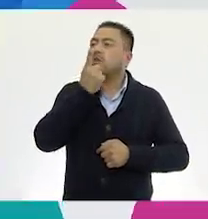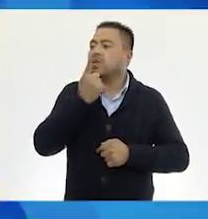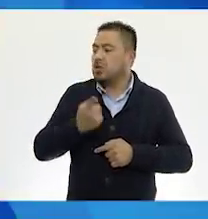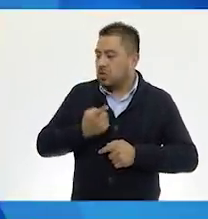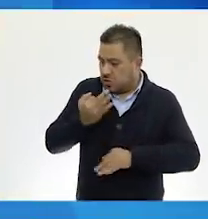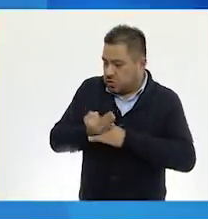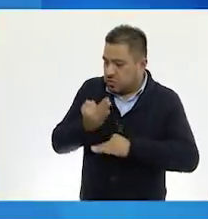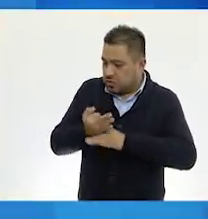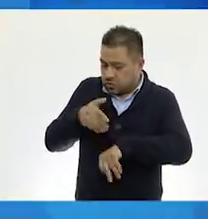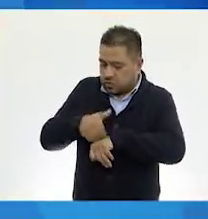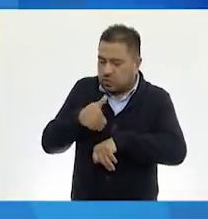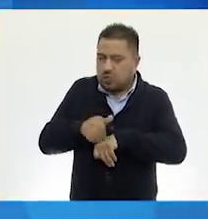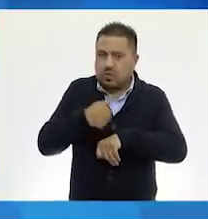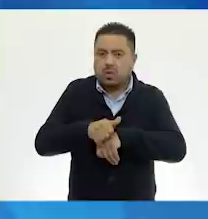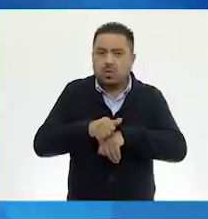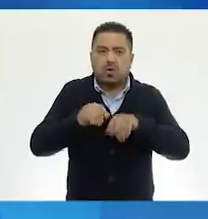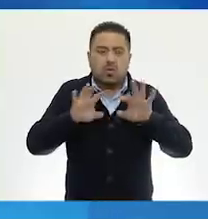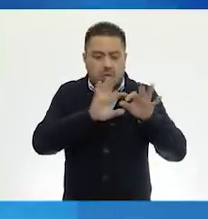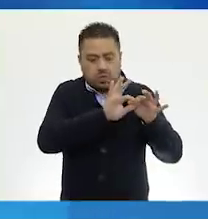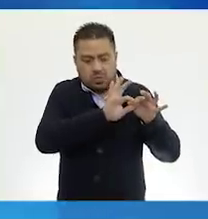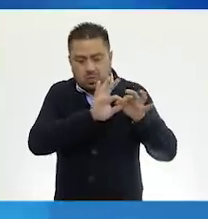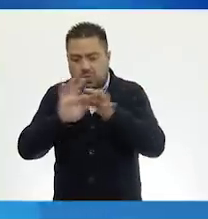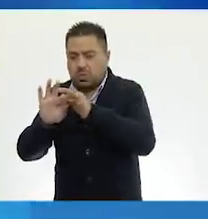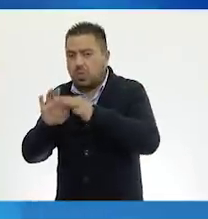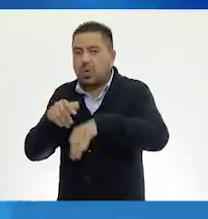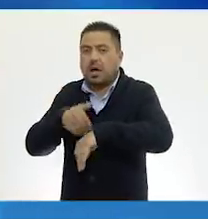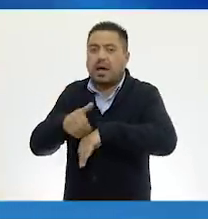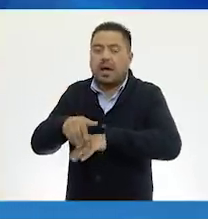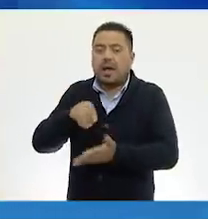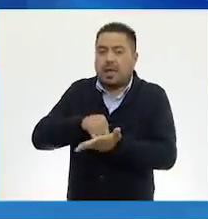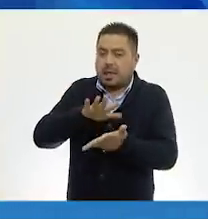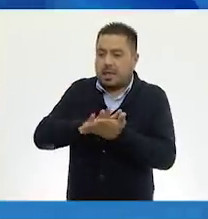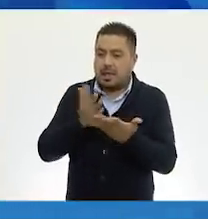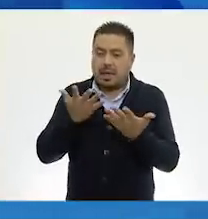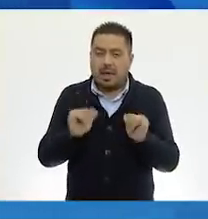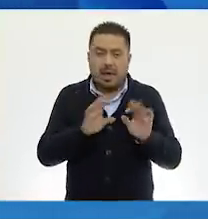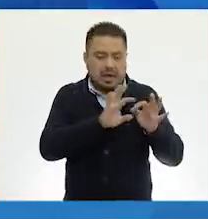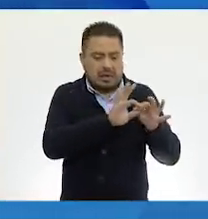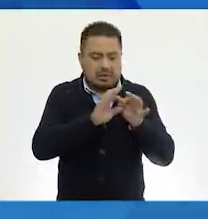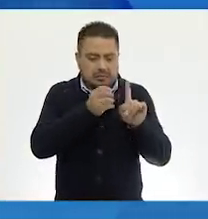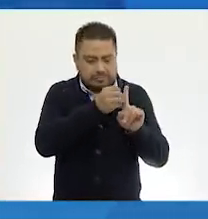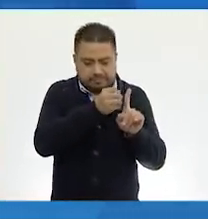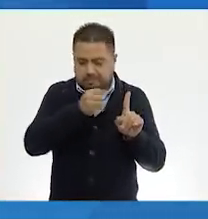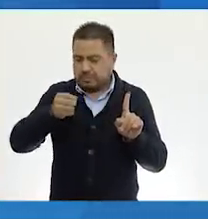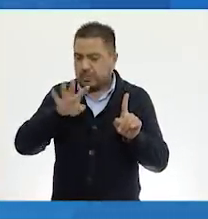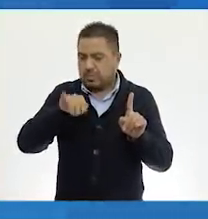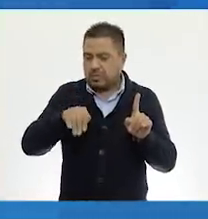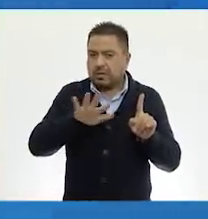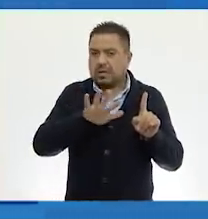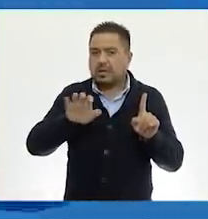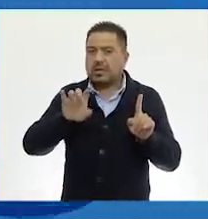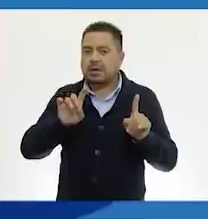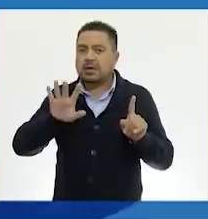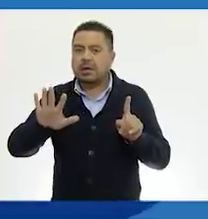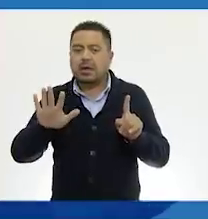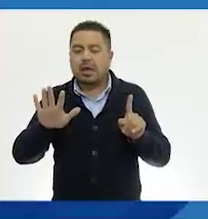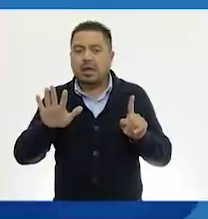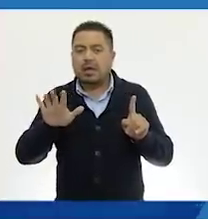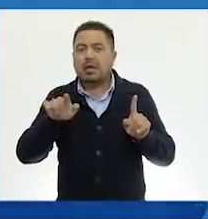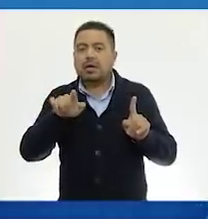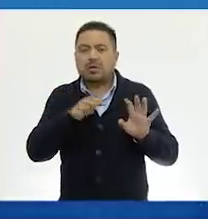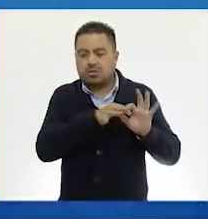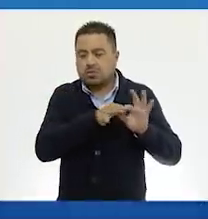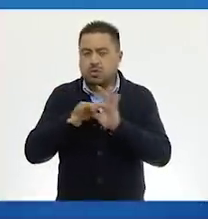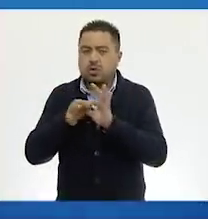diciendo que el número va unido. Es una cantidad que ya está unida. 4,535. Y la forma de